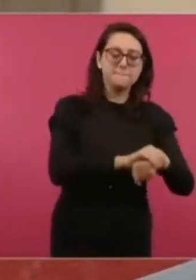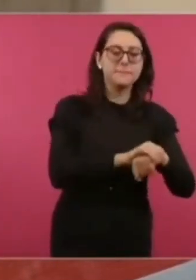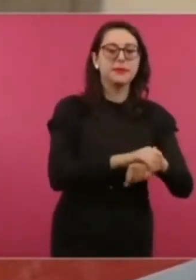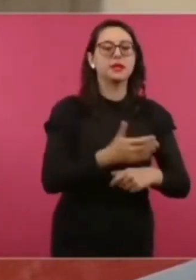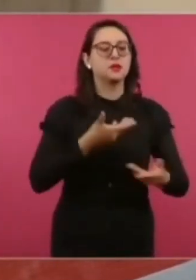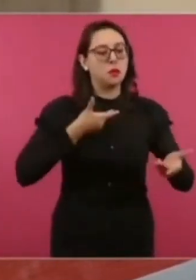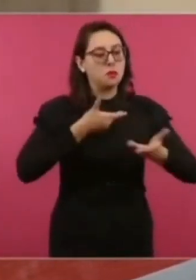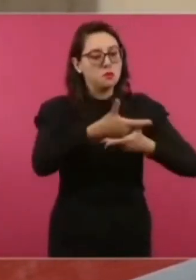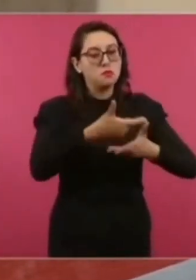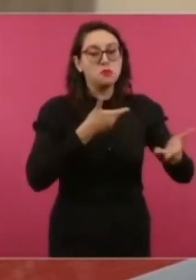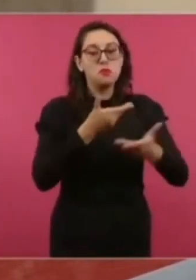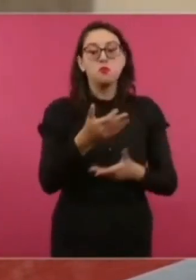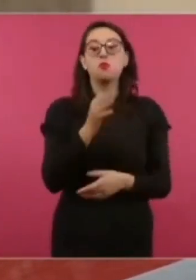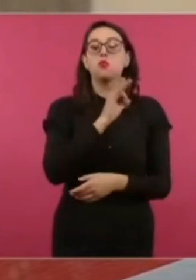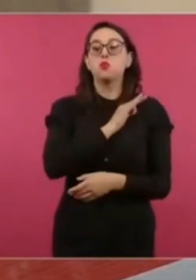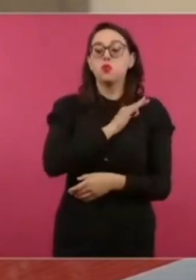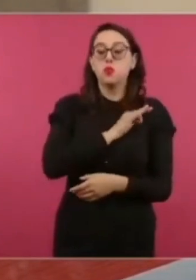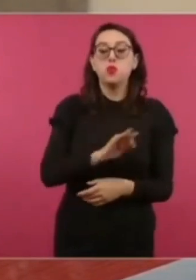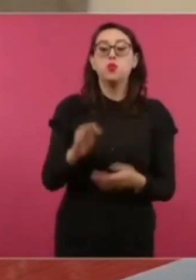podríamos ver, por ejemplo,